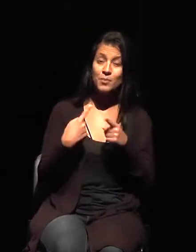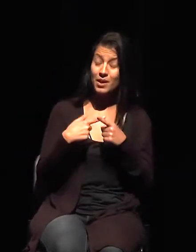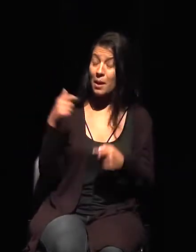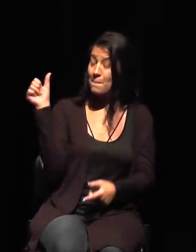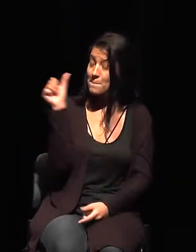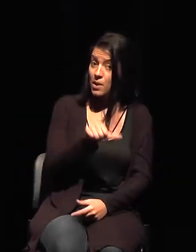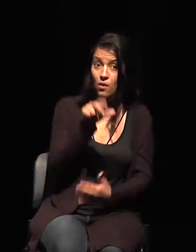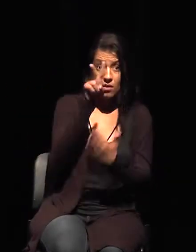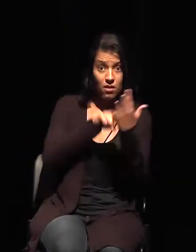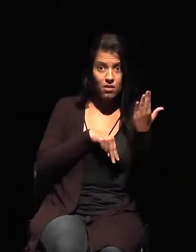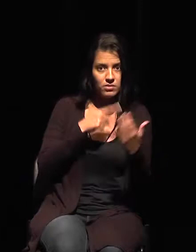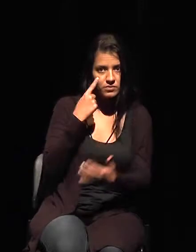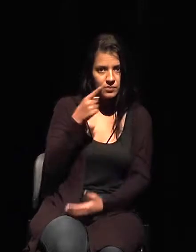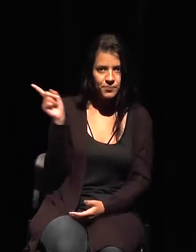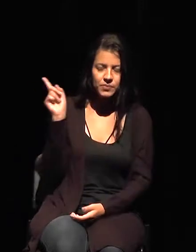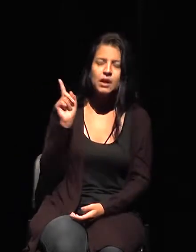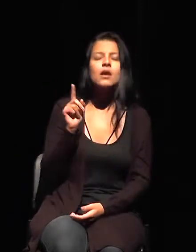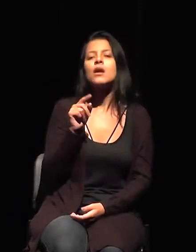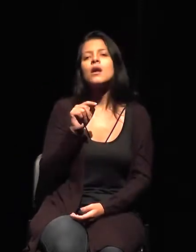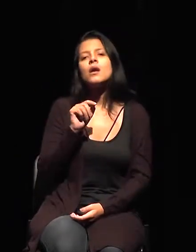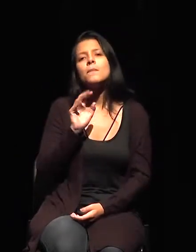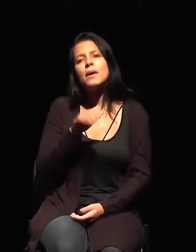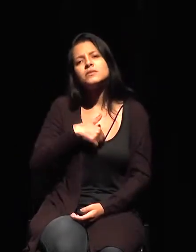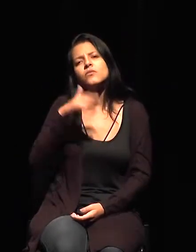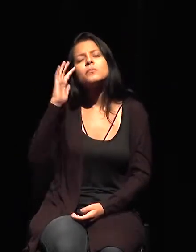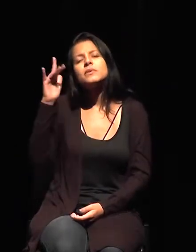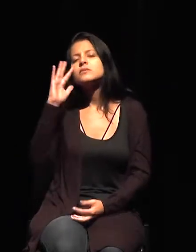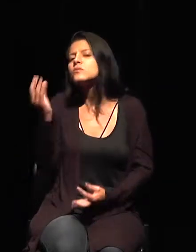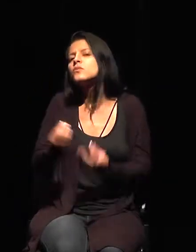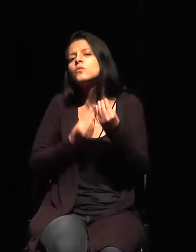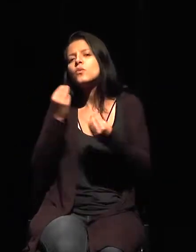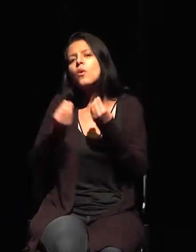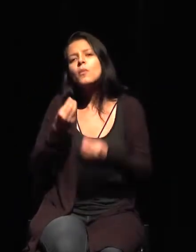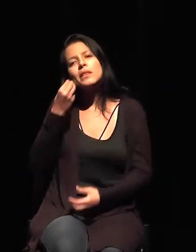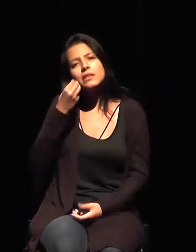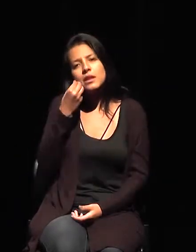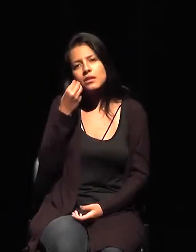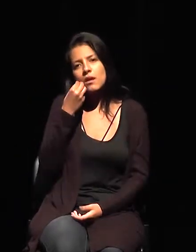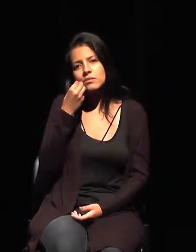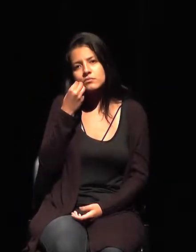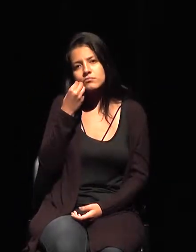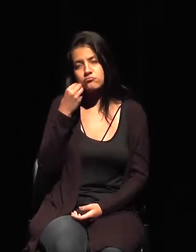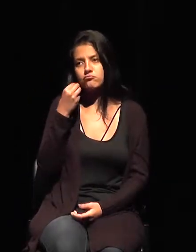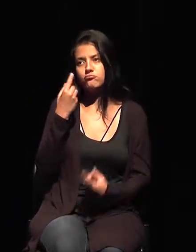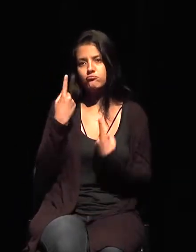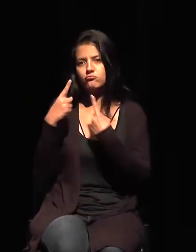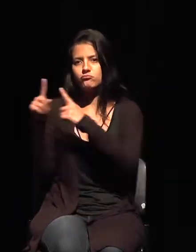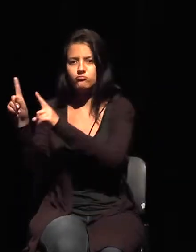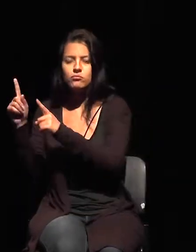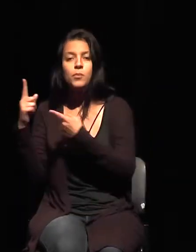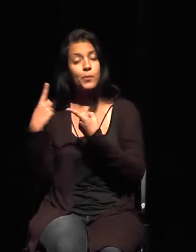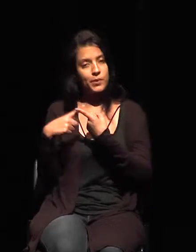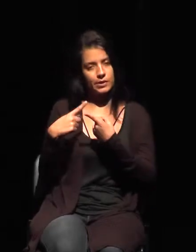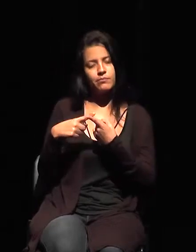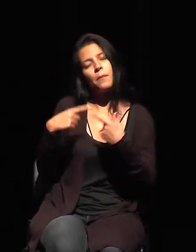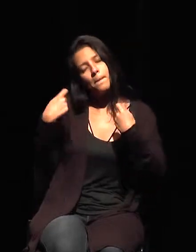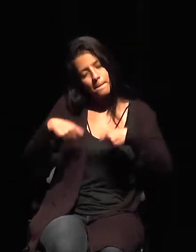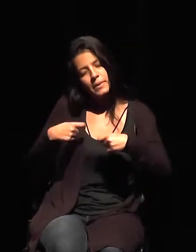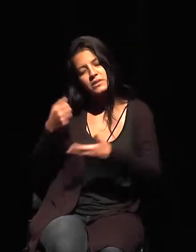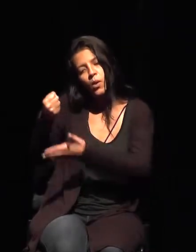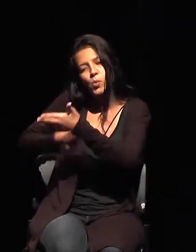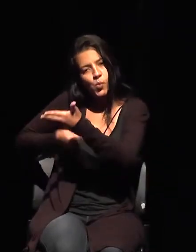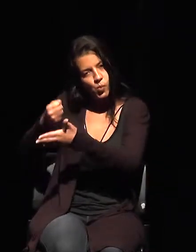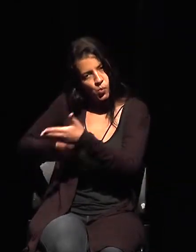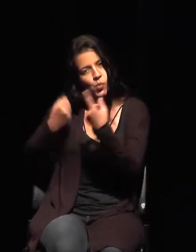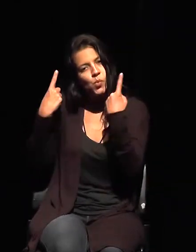cómo podríamos realmente combatir, luchar por una parte, tenemos que hacerlo y hemos visto cuántas